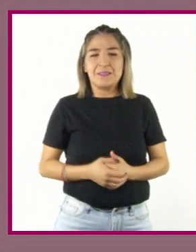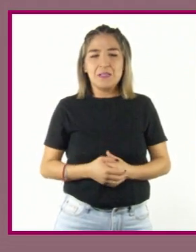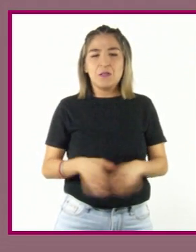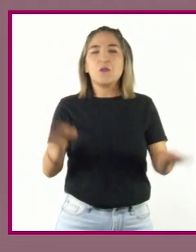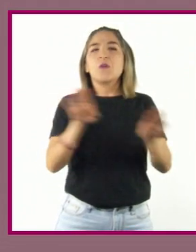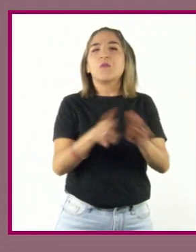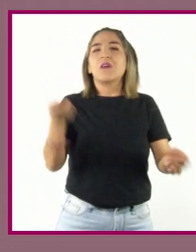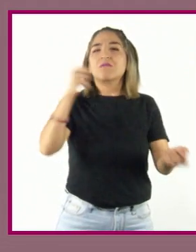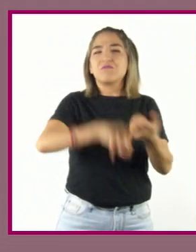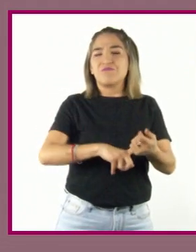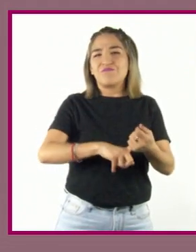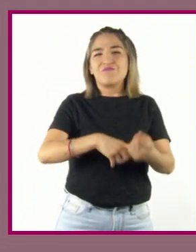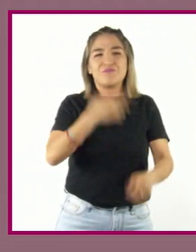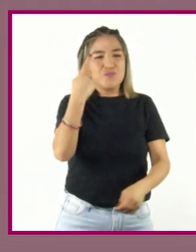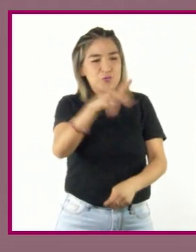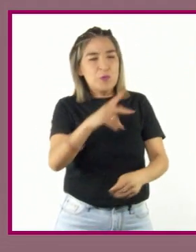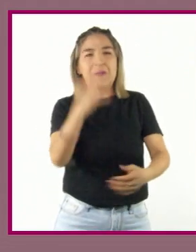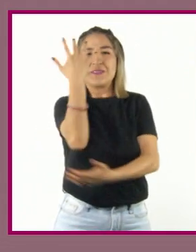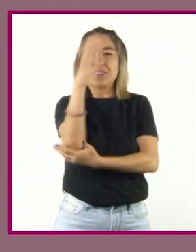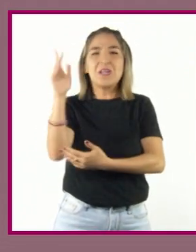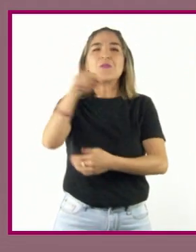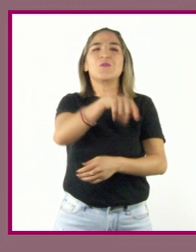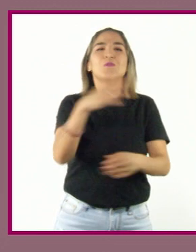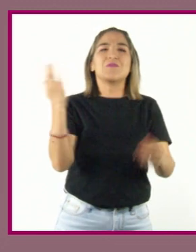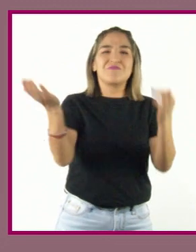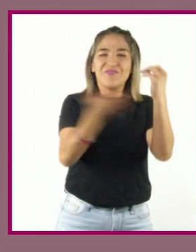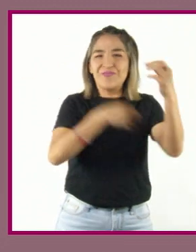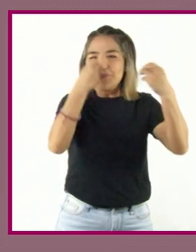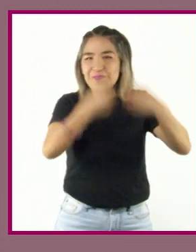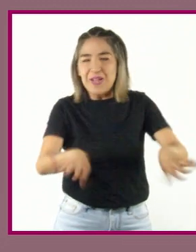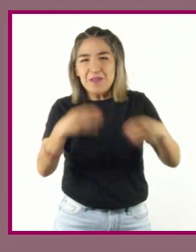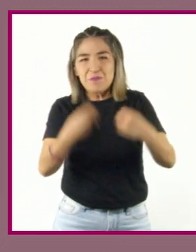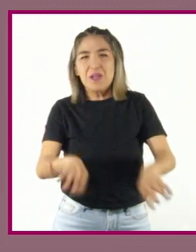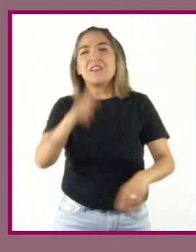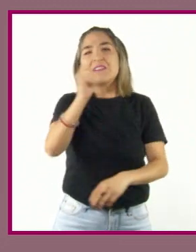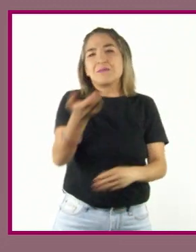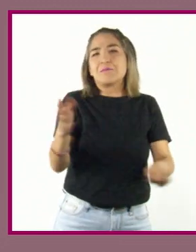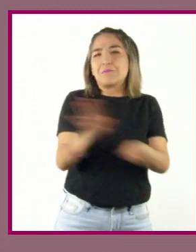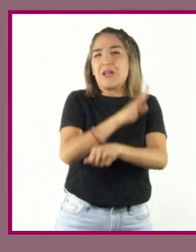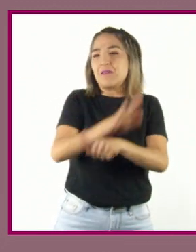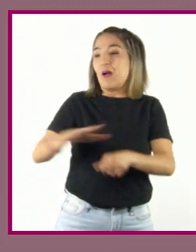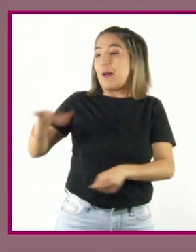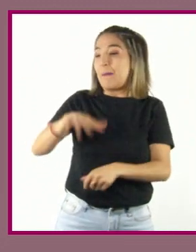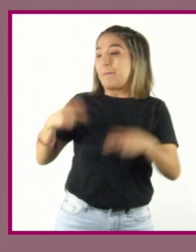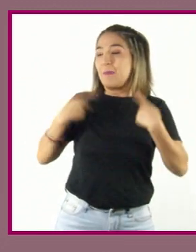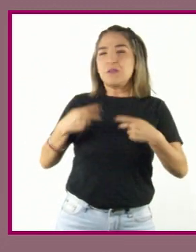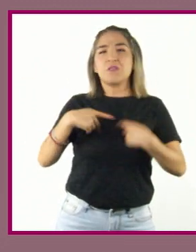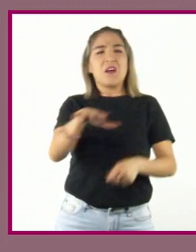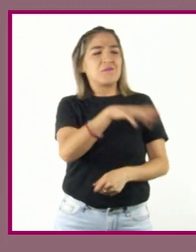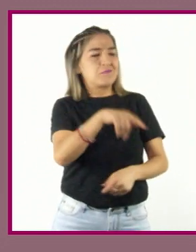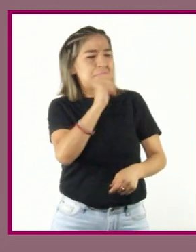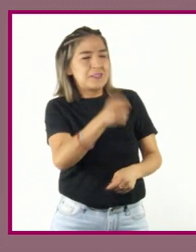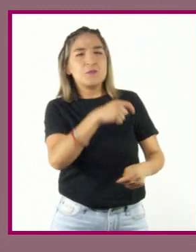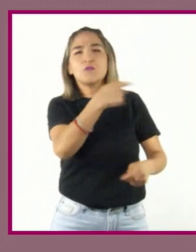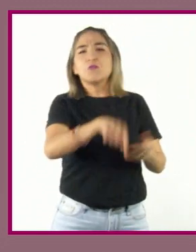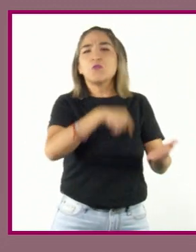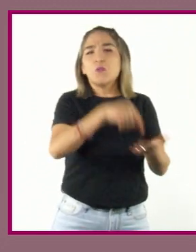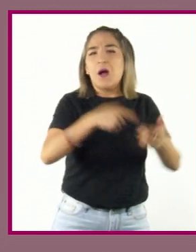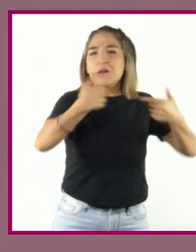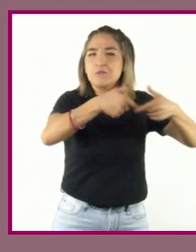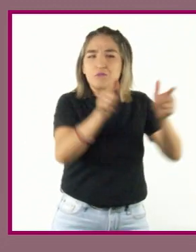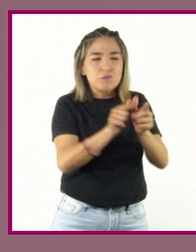sobreexplotación de los recursos naturales de Cherán en beneficio de unas cuantas personas. La organización comunitaria